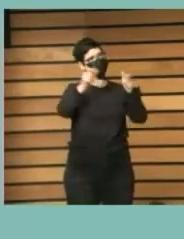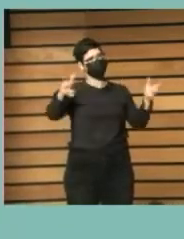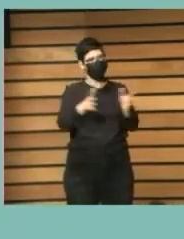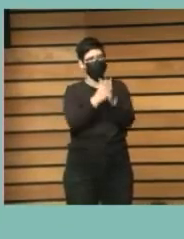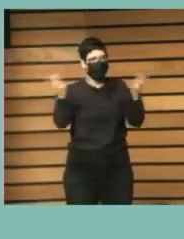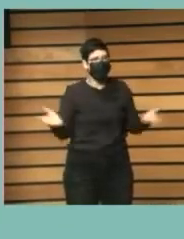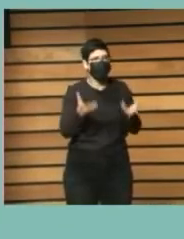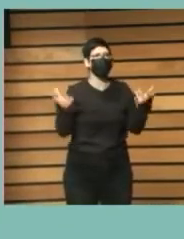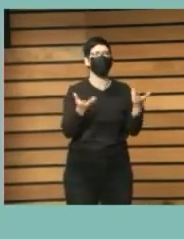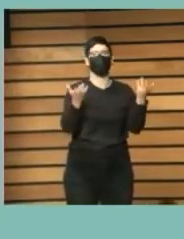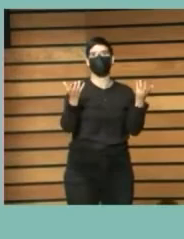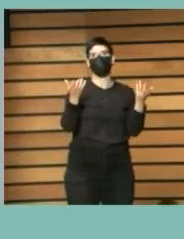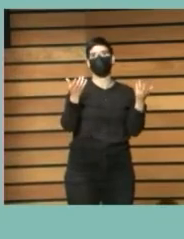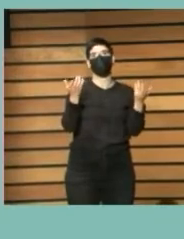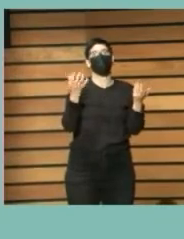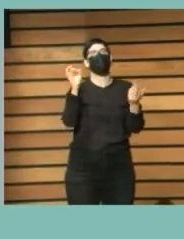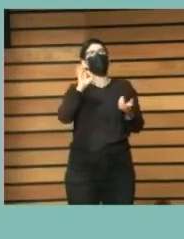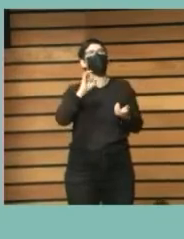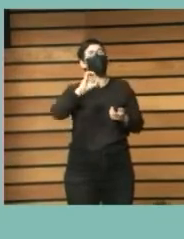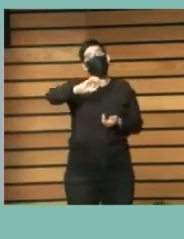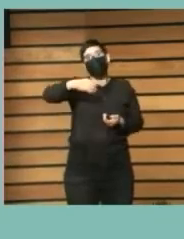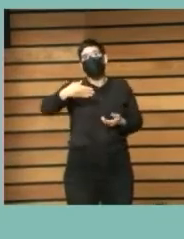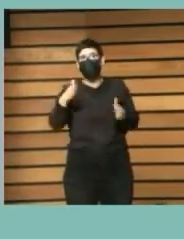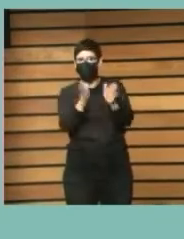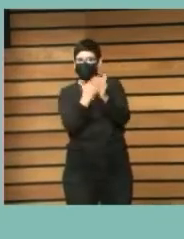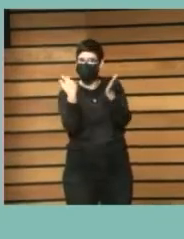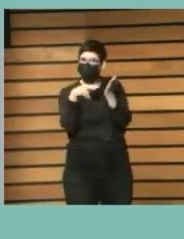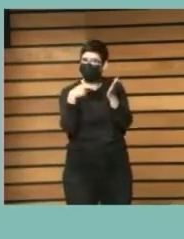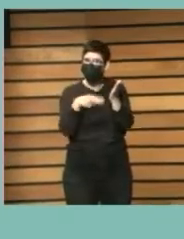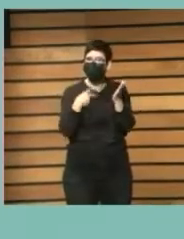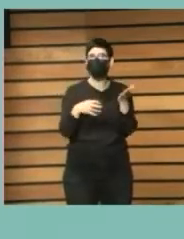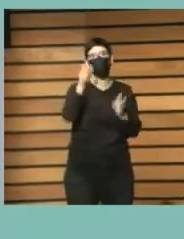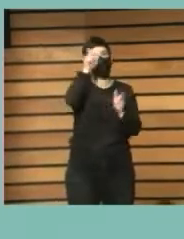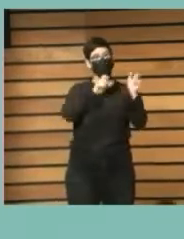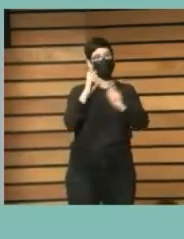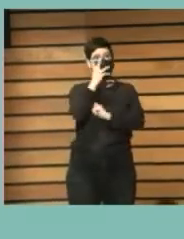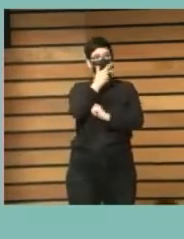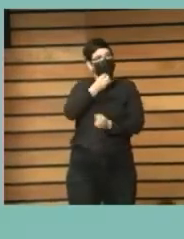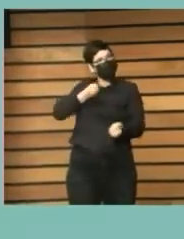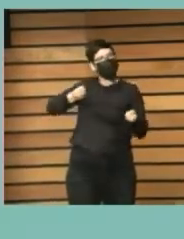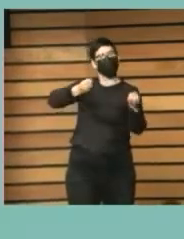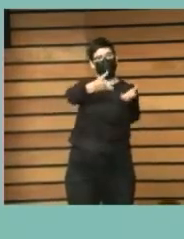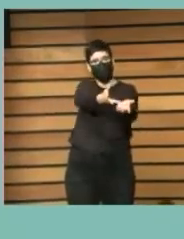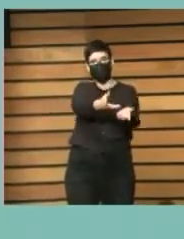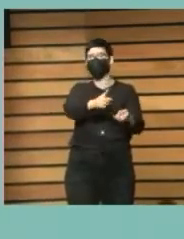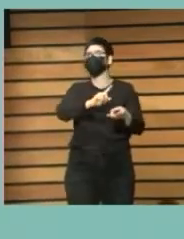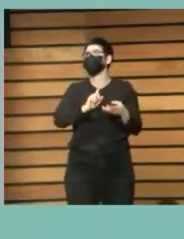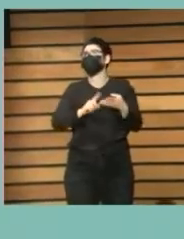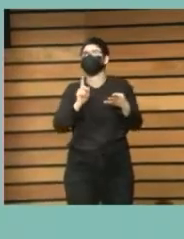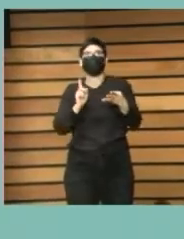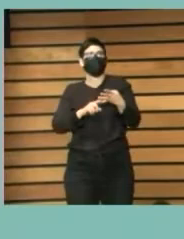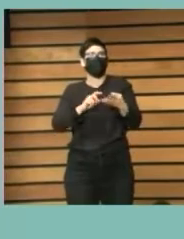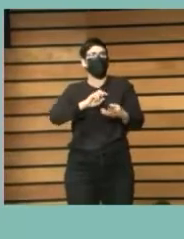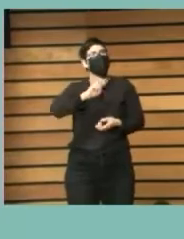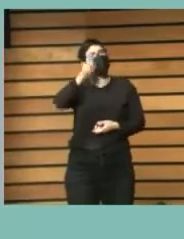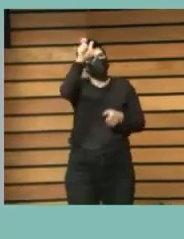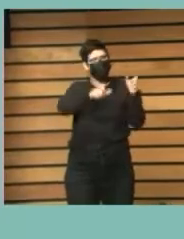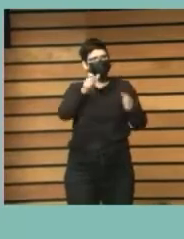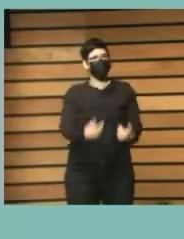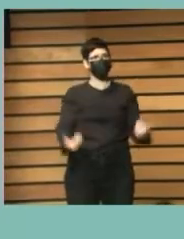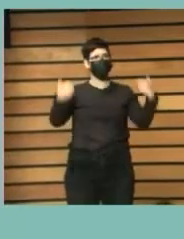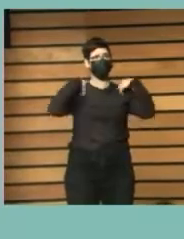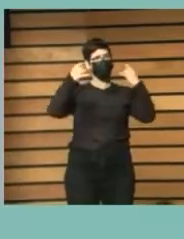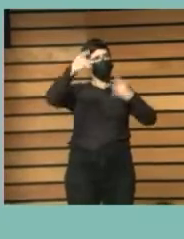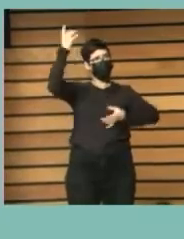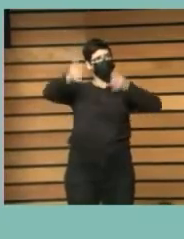de lectura actores externos como los cuentacuentos o en fin otras personas que se ocupan de las actividades que